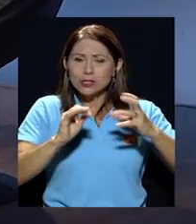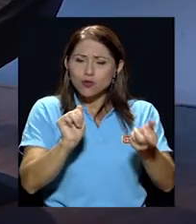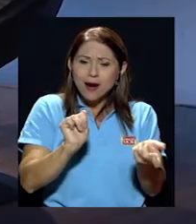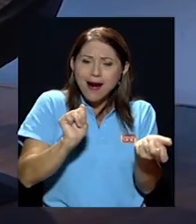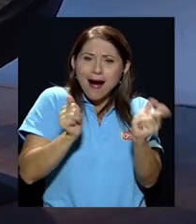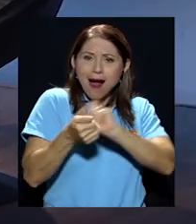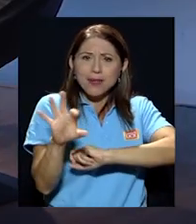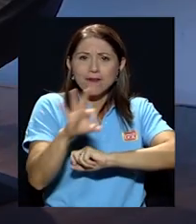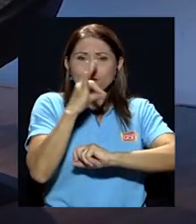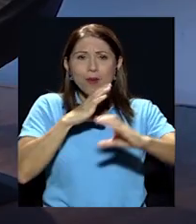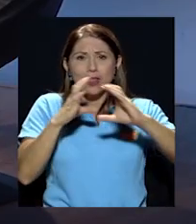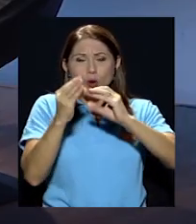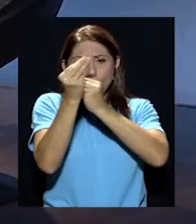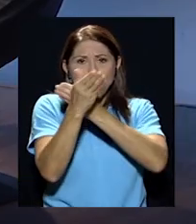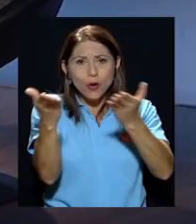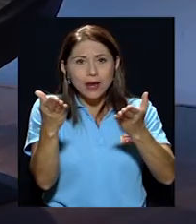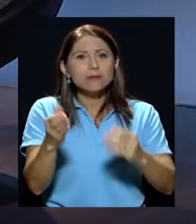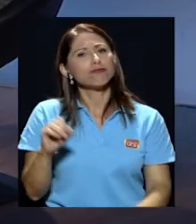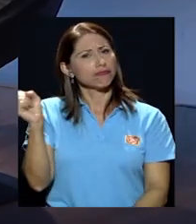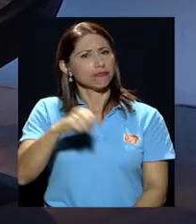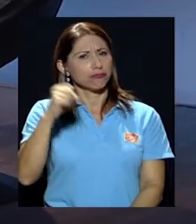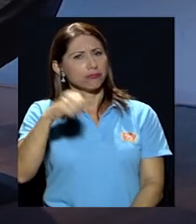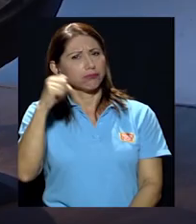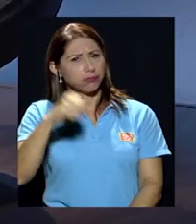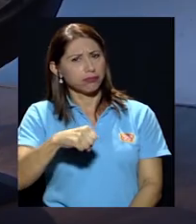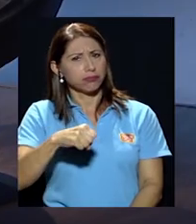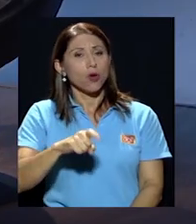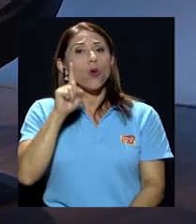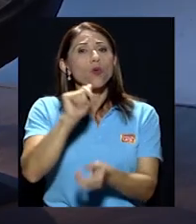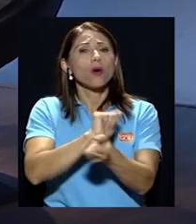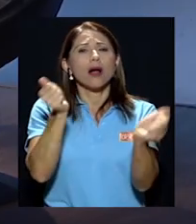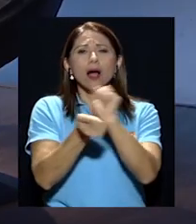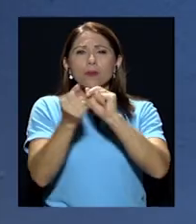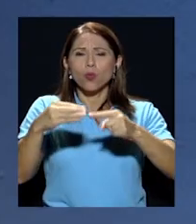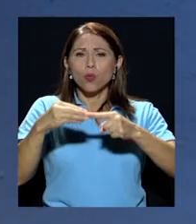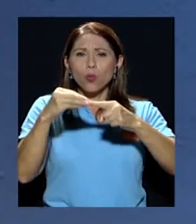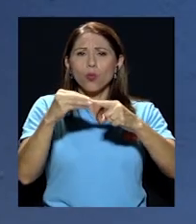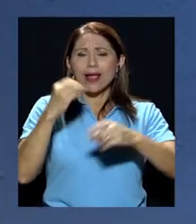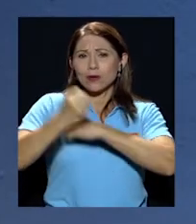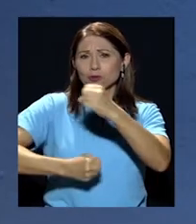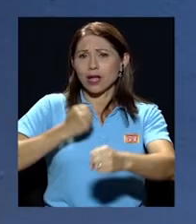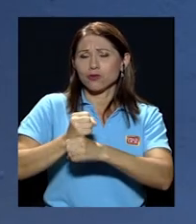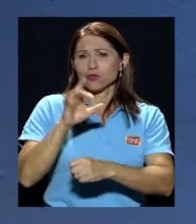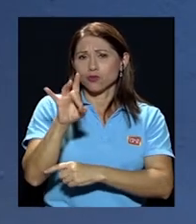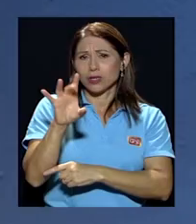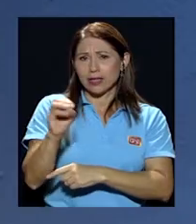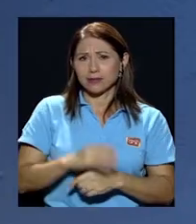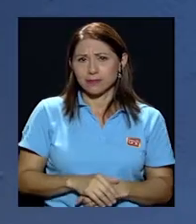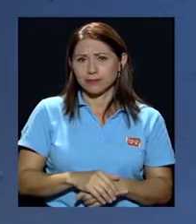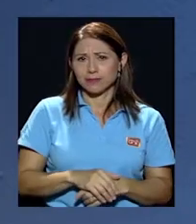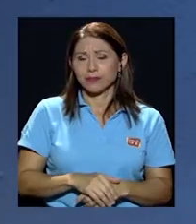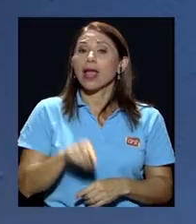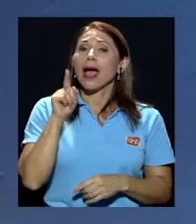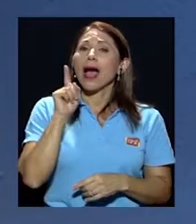ciudadanía Por supuesto hay un cambio fundamental en los años 80 Los años 80 hay